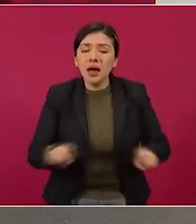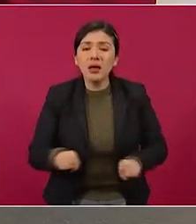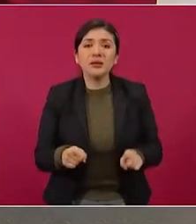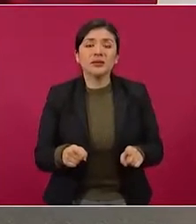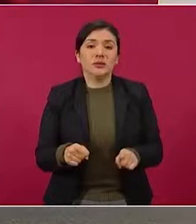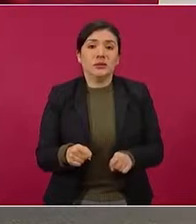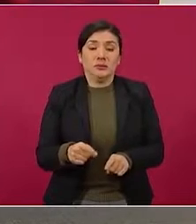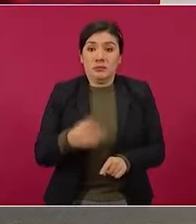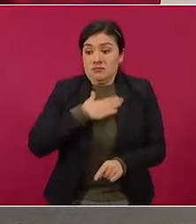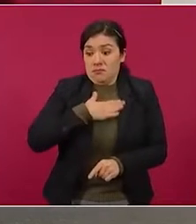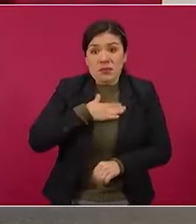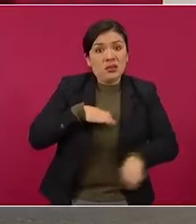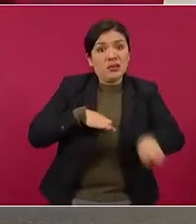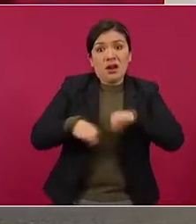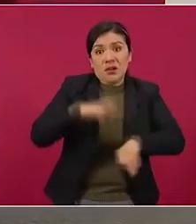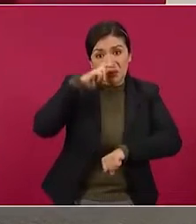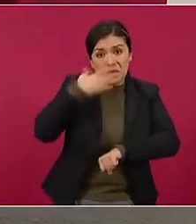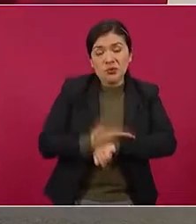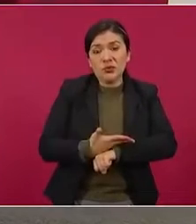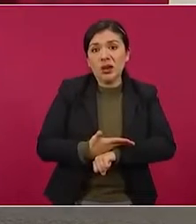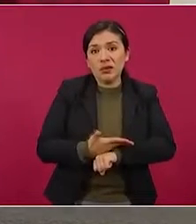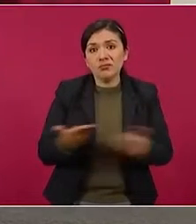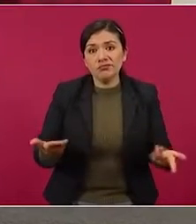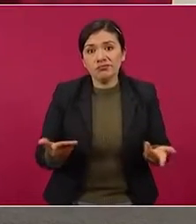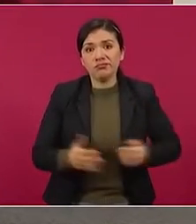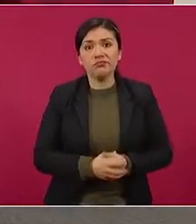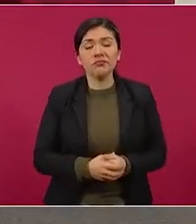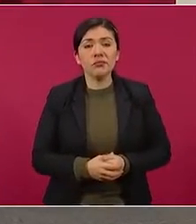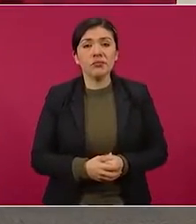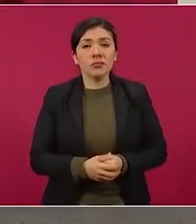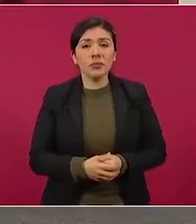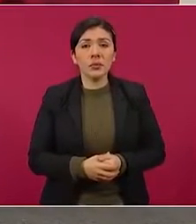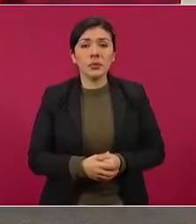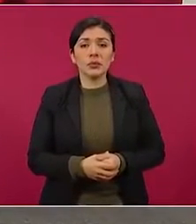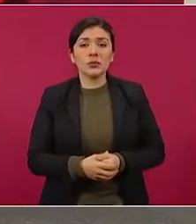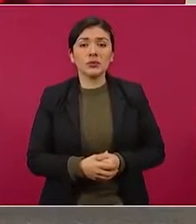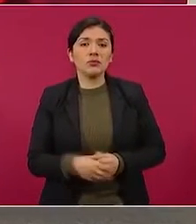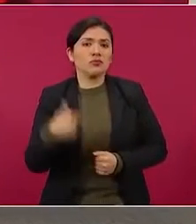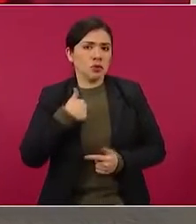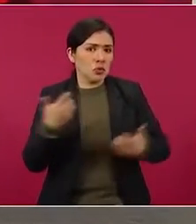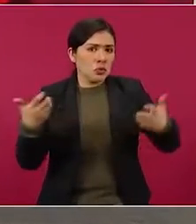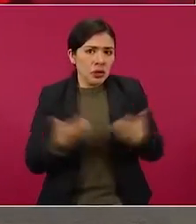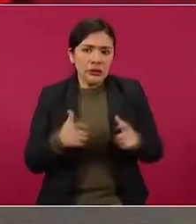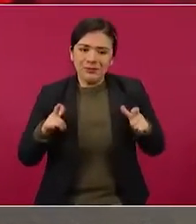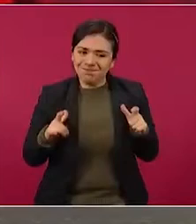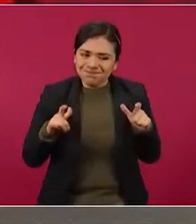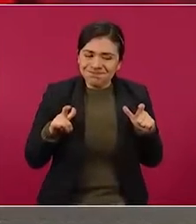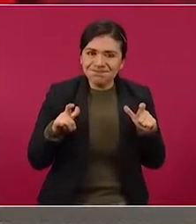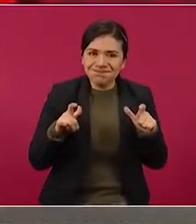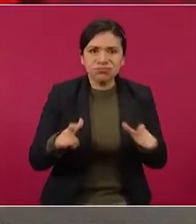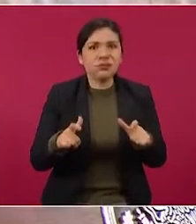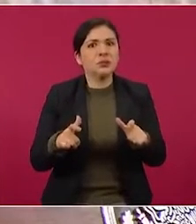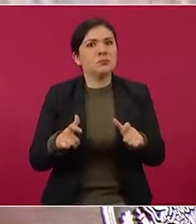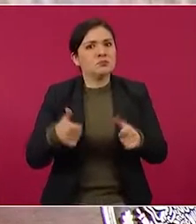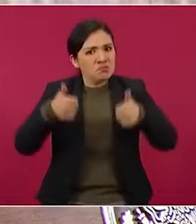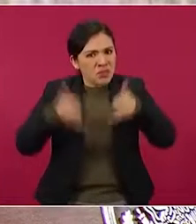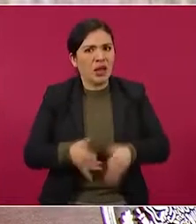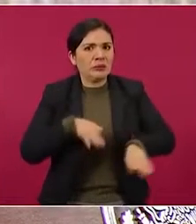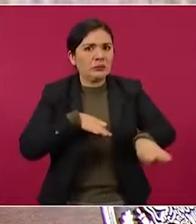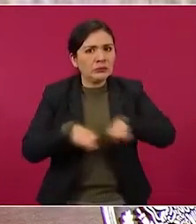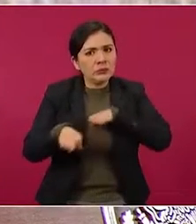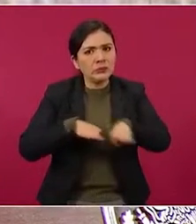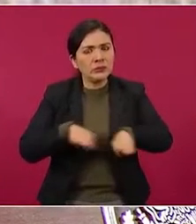es nuestro trabajo y hacemos todo, no somos